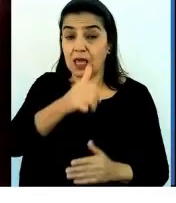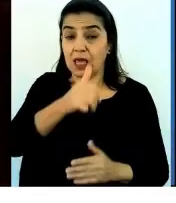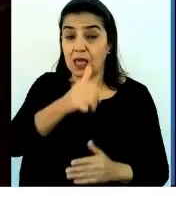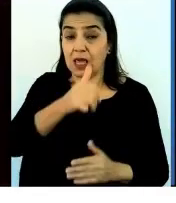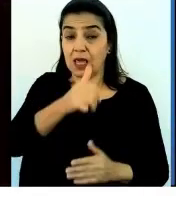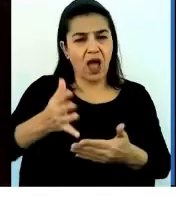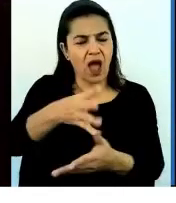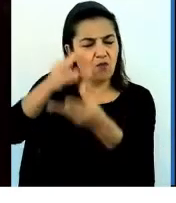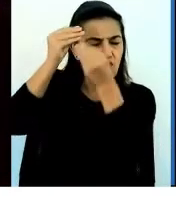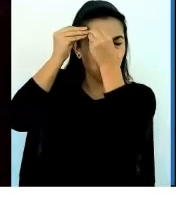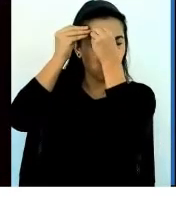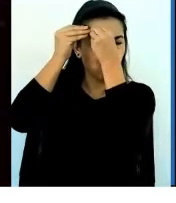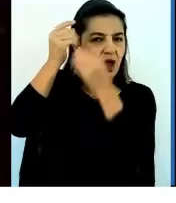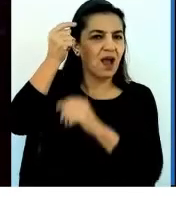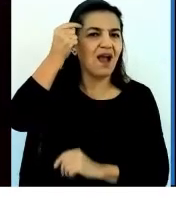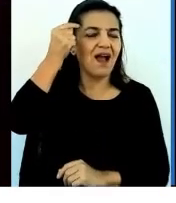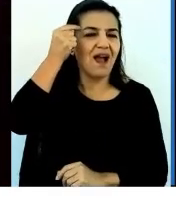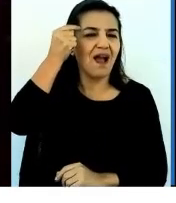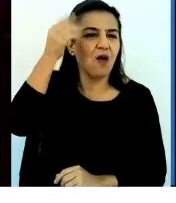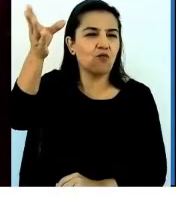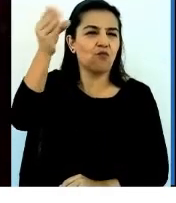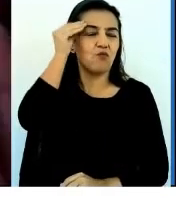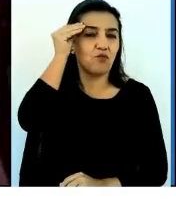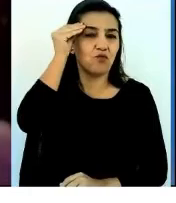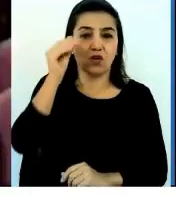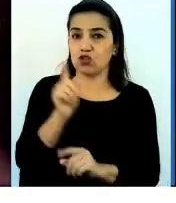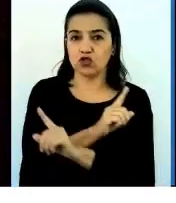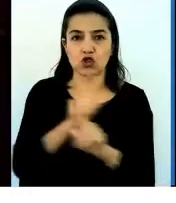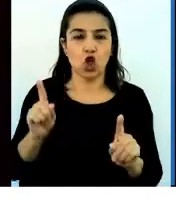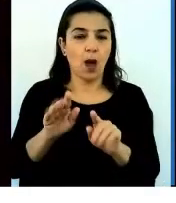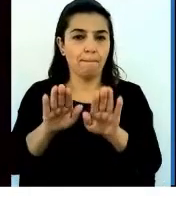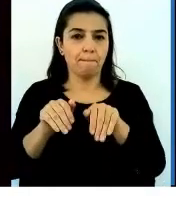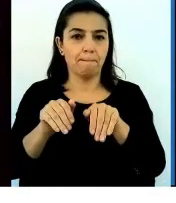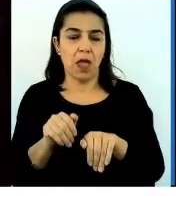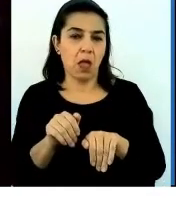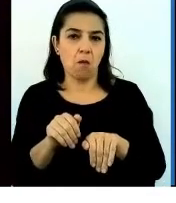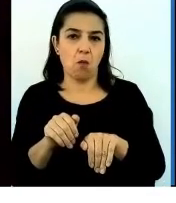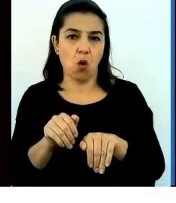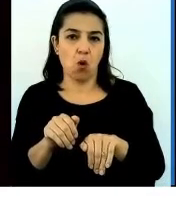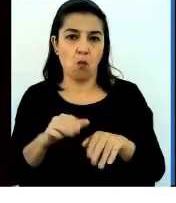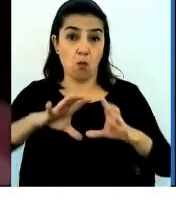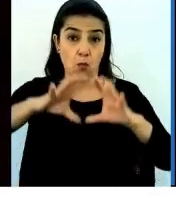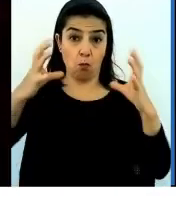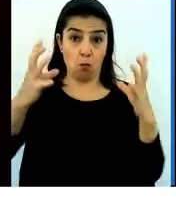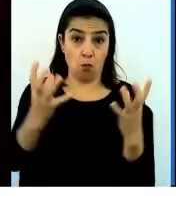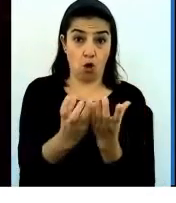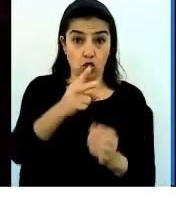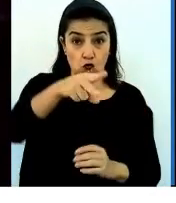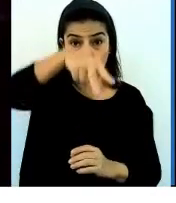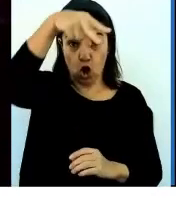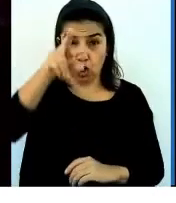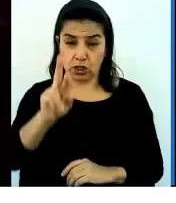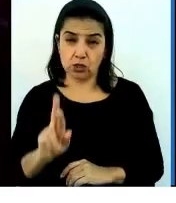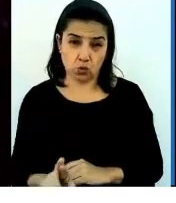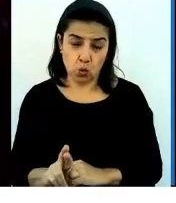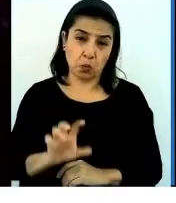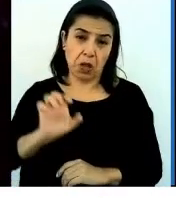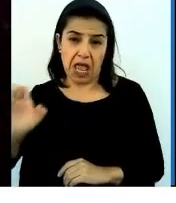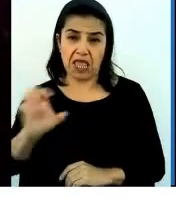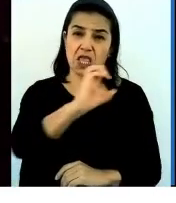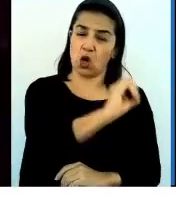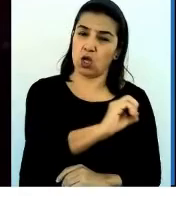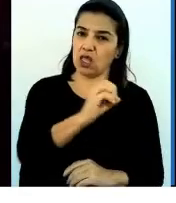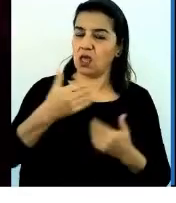cabeza que no debería estar lo mismo en el norte o en el sur, o este, o este. Por lo cual